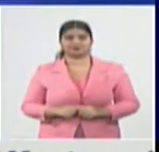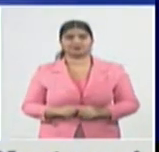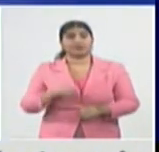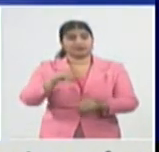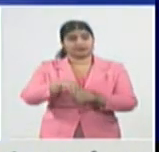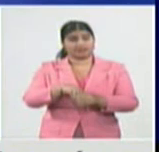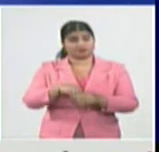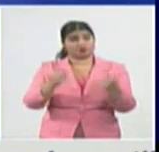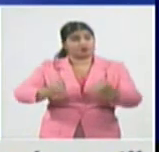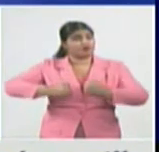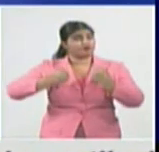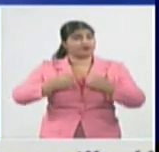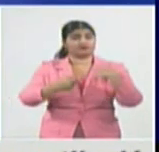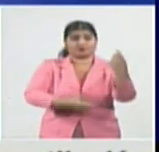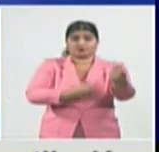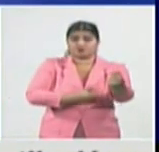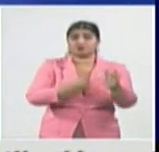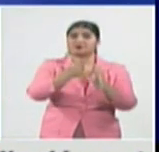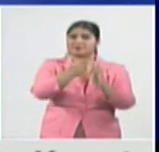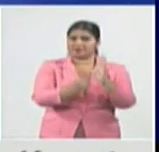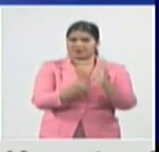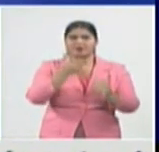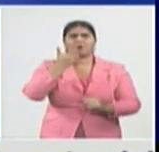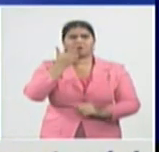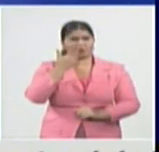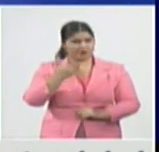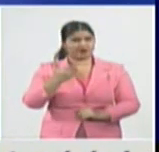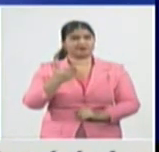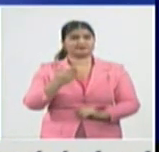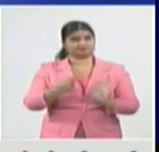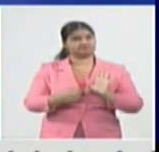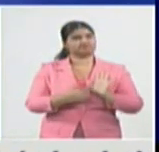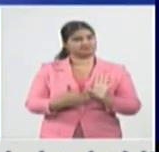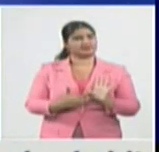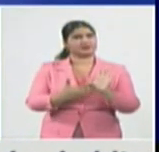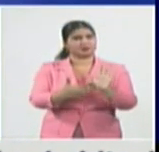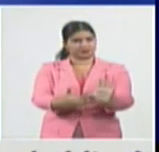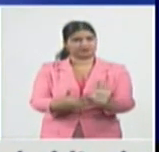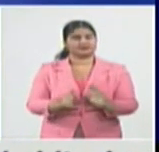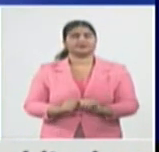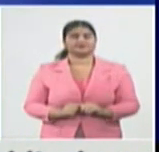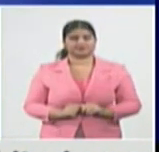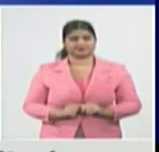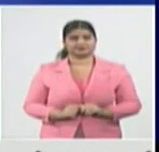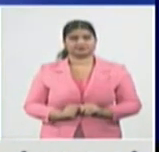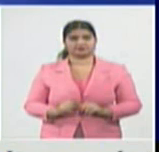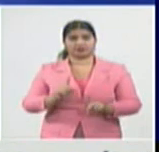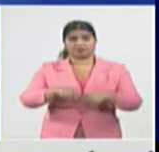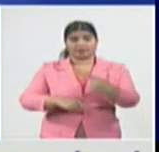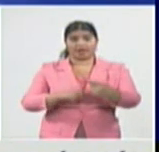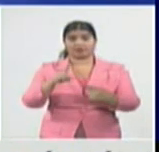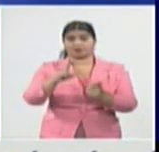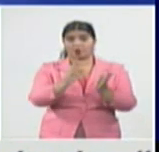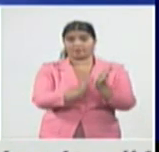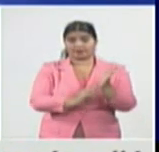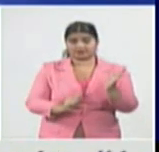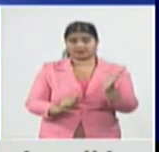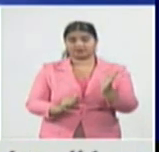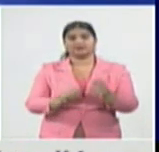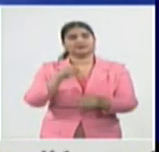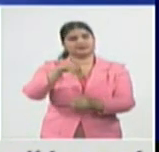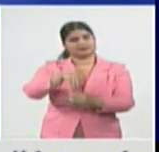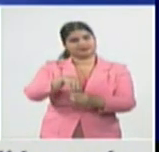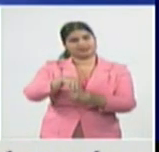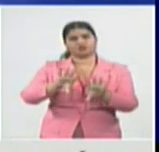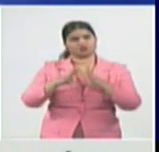epidemia, en este momento, en el país. Lo ha ido demostrando ya, por más de dos meses. Así es, muchas gracias, Gisela, muy